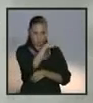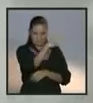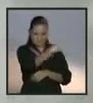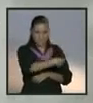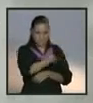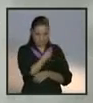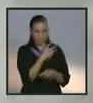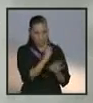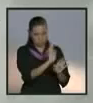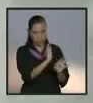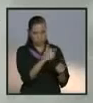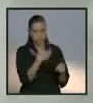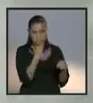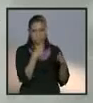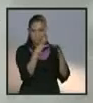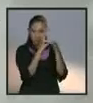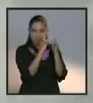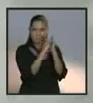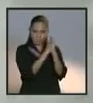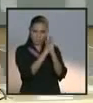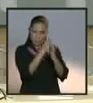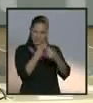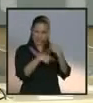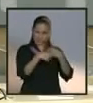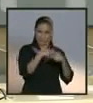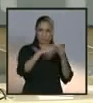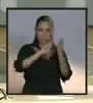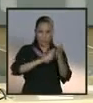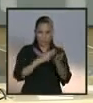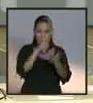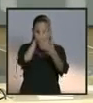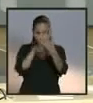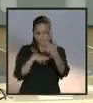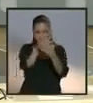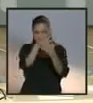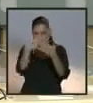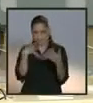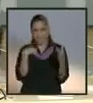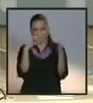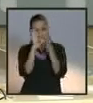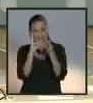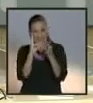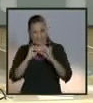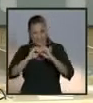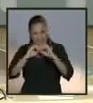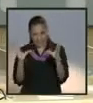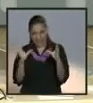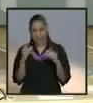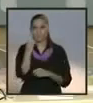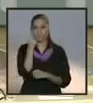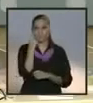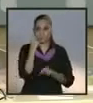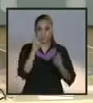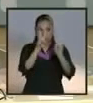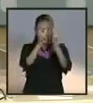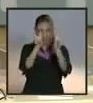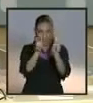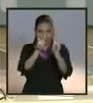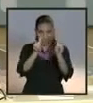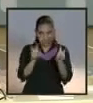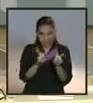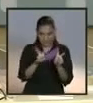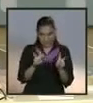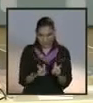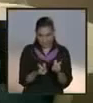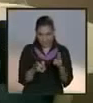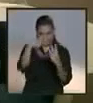y quién termina cada uno de estos bloques? ¿Podríamos regresar, por favor? Le puedo informar. A ver, bloque número dos temático. ¿Está bien que de